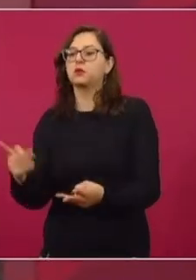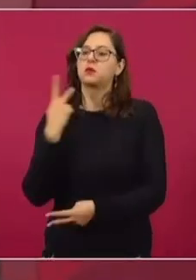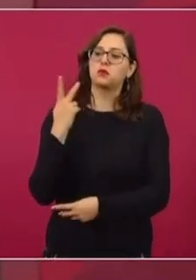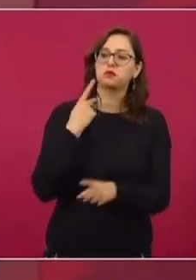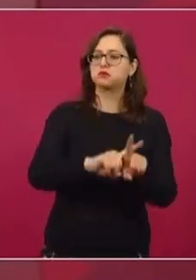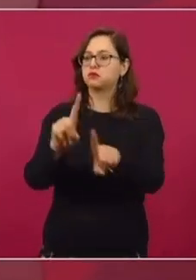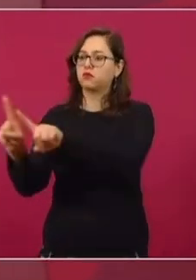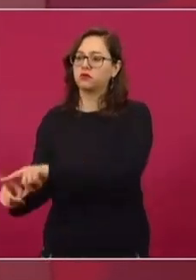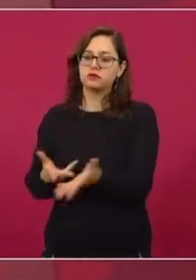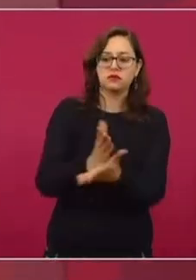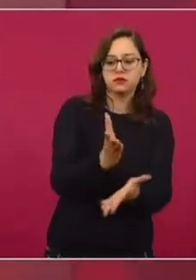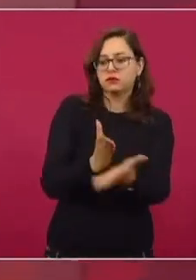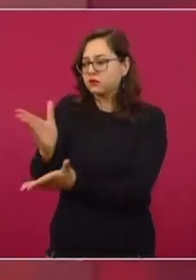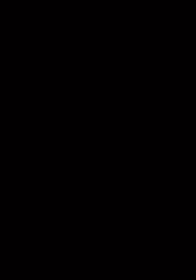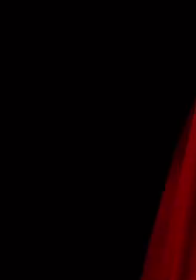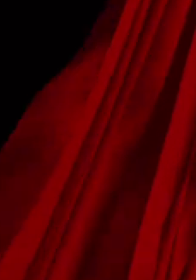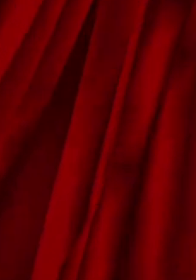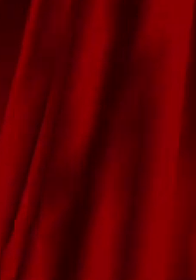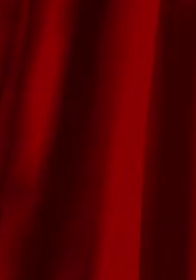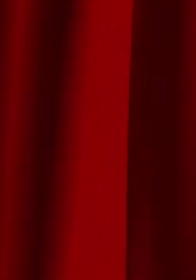políticos. Yo todavía padecí eso.